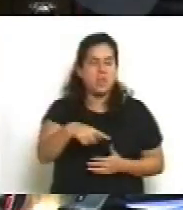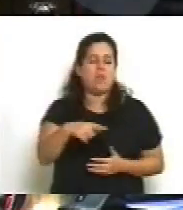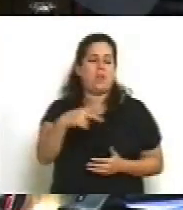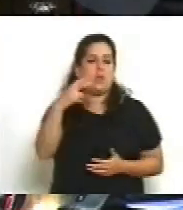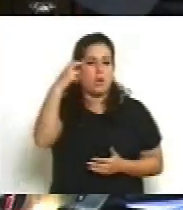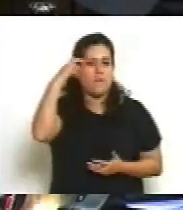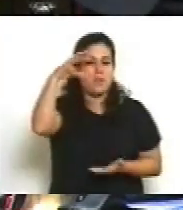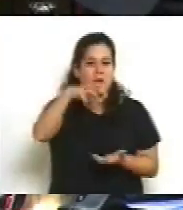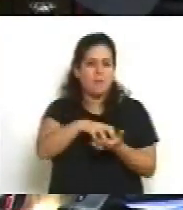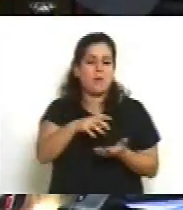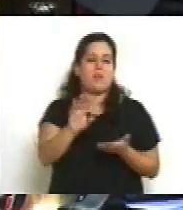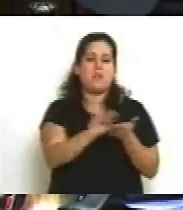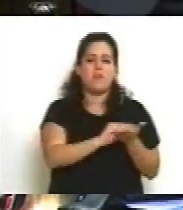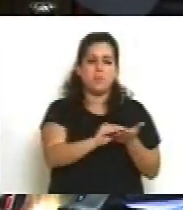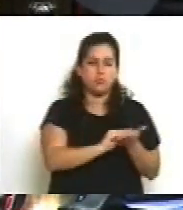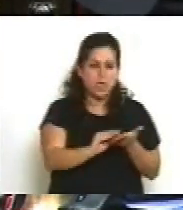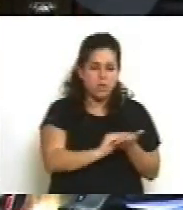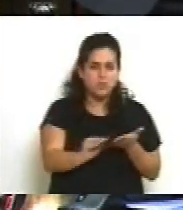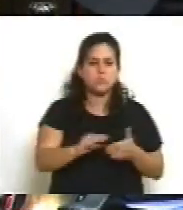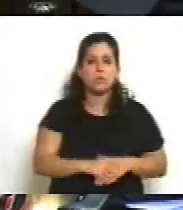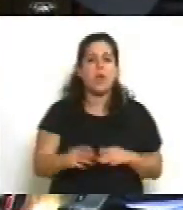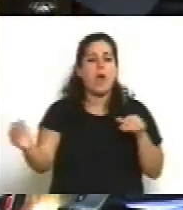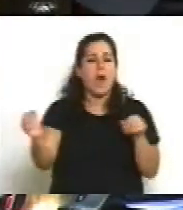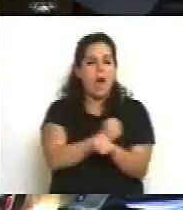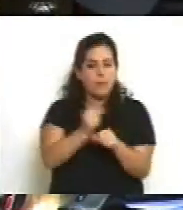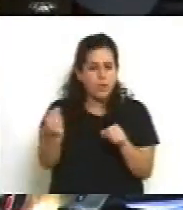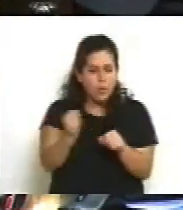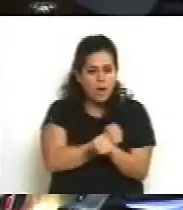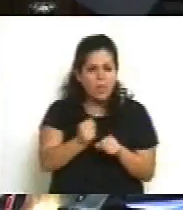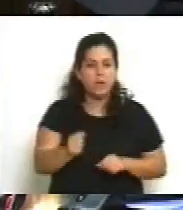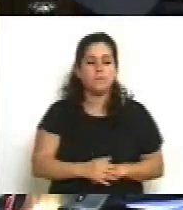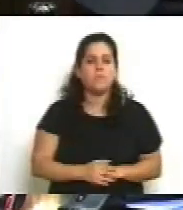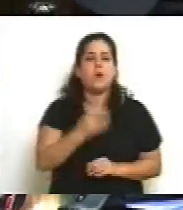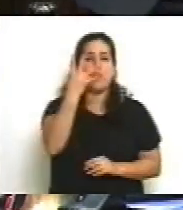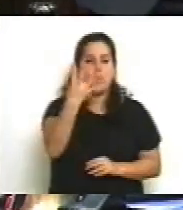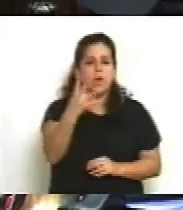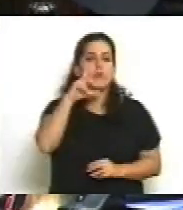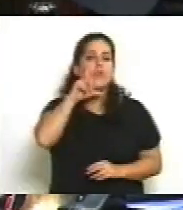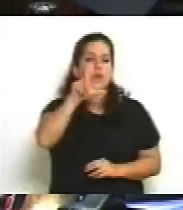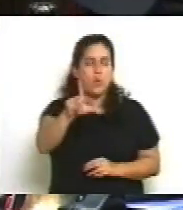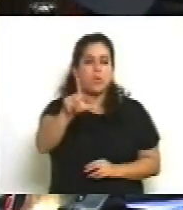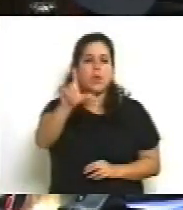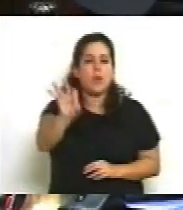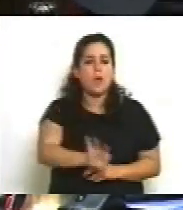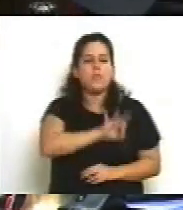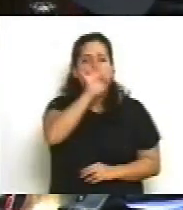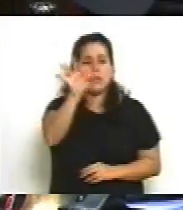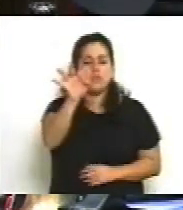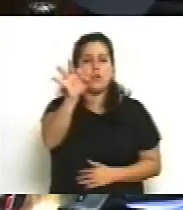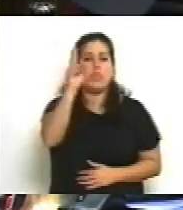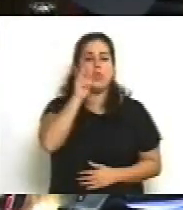Cámara de Diputados aprobada el 4 de julio del año